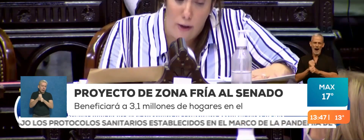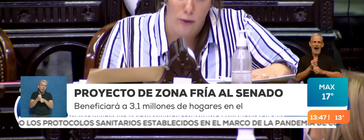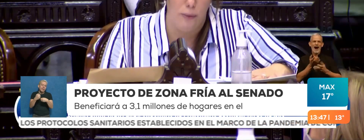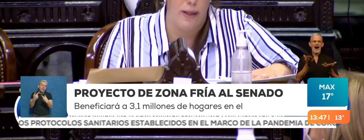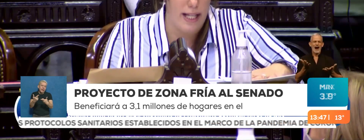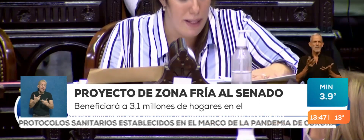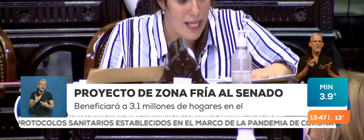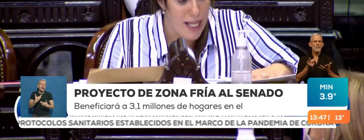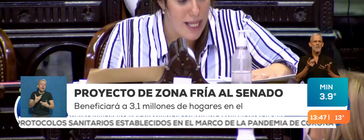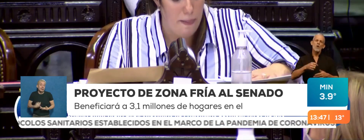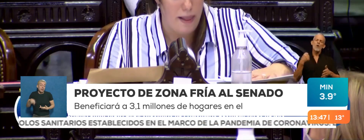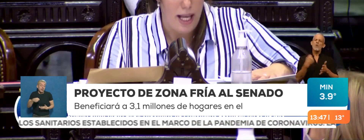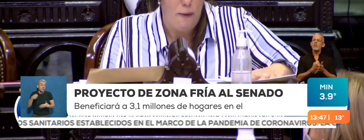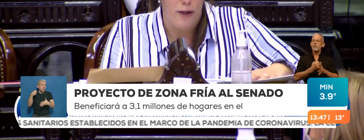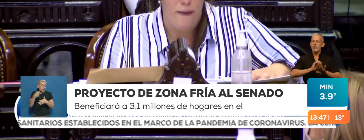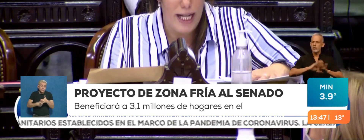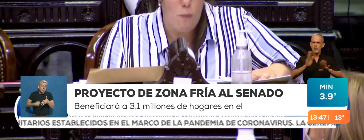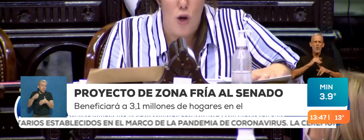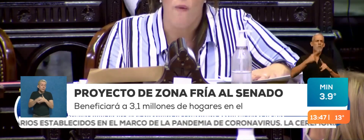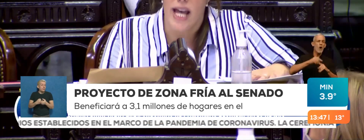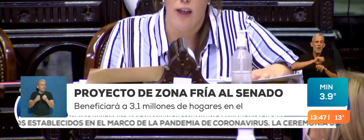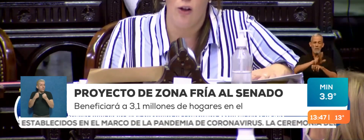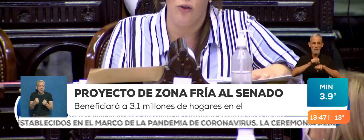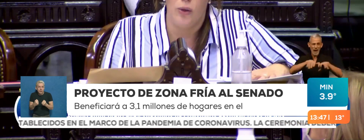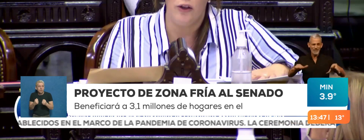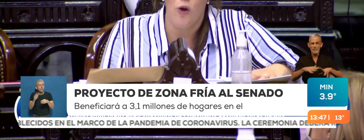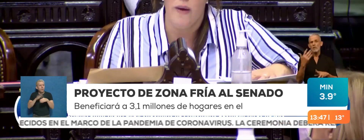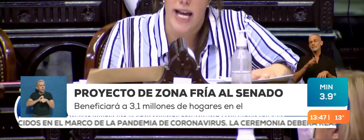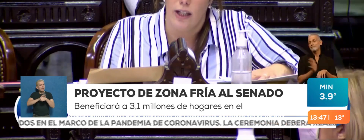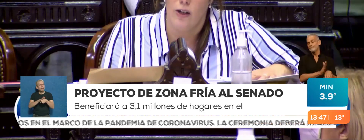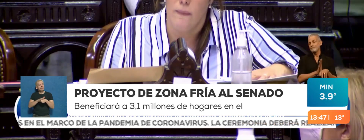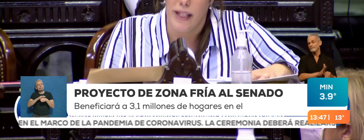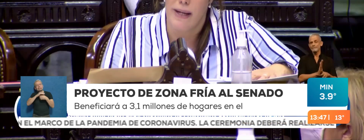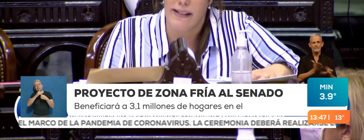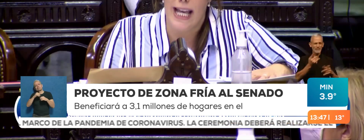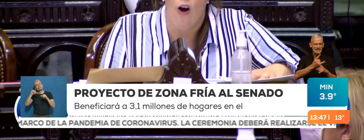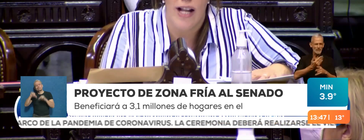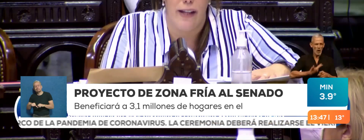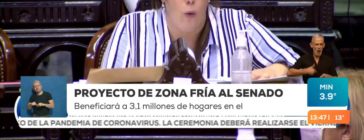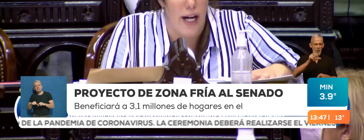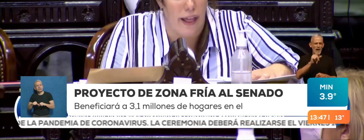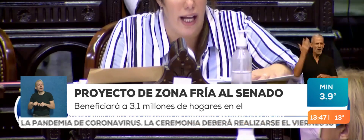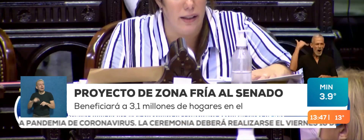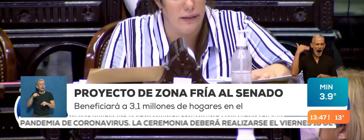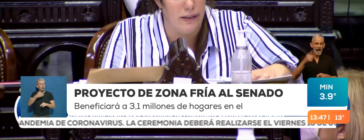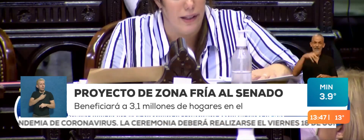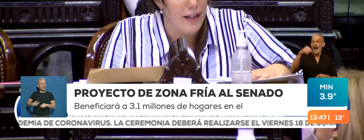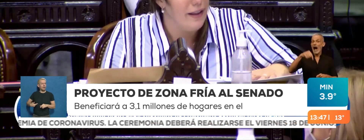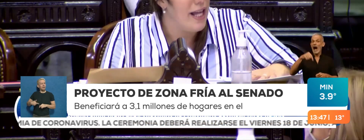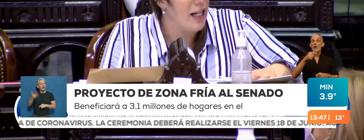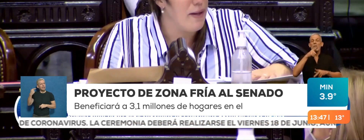golpeados por esta pandemia, pero que venían muy olvidados durante un gobierno que parece que ahora se acuerda